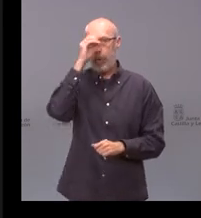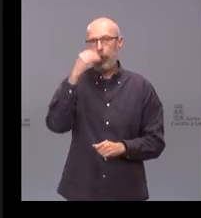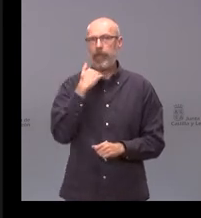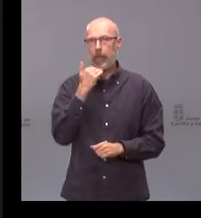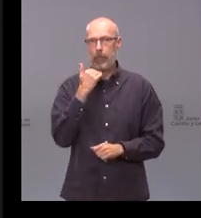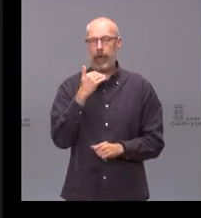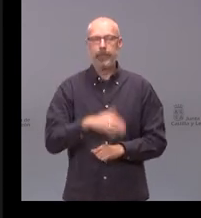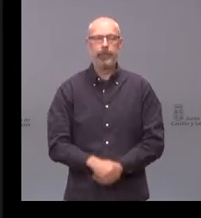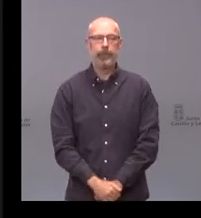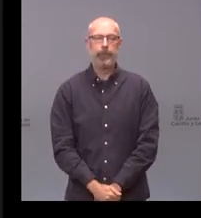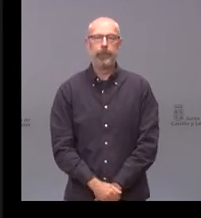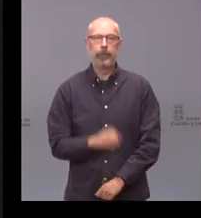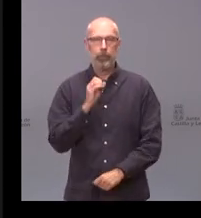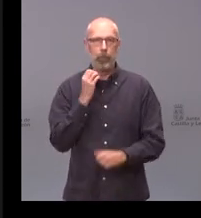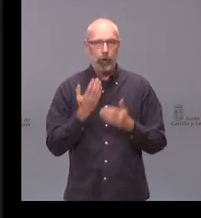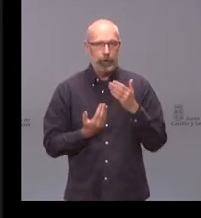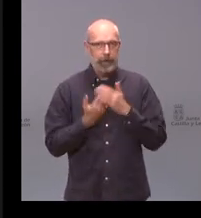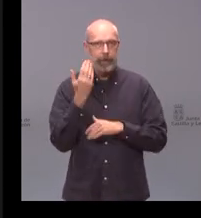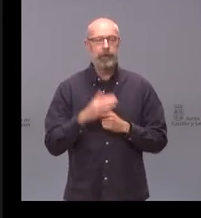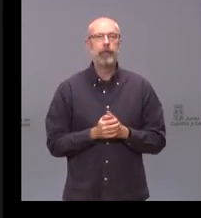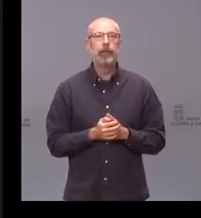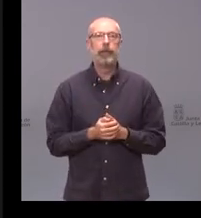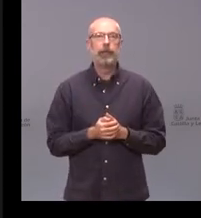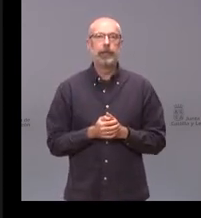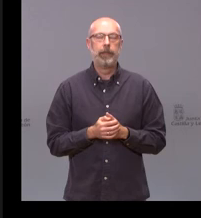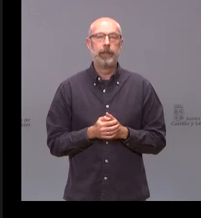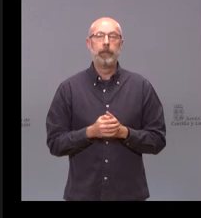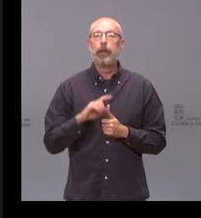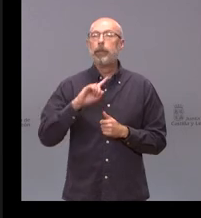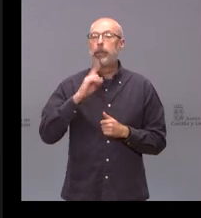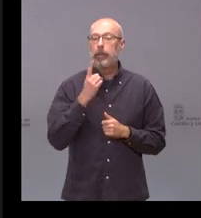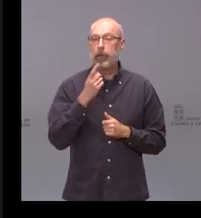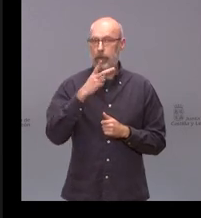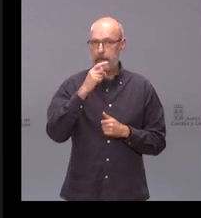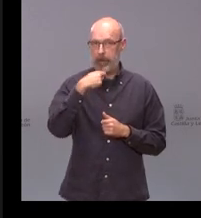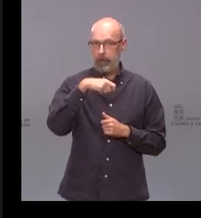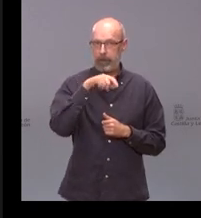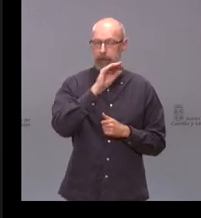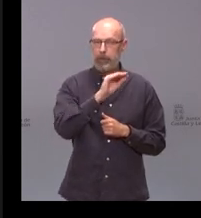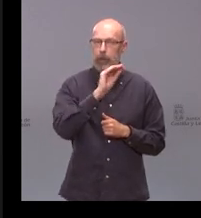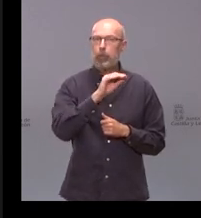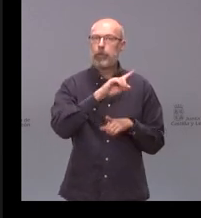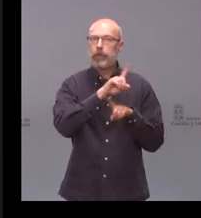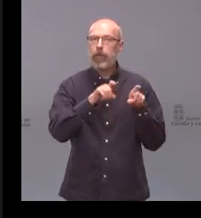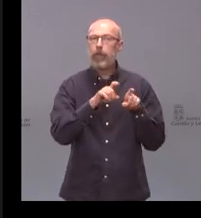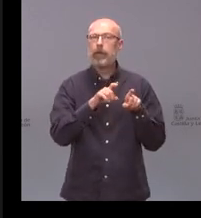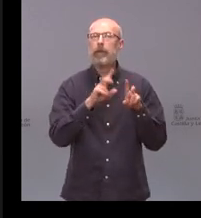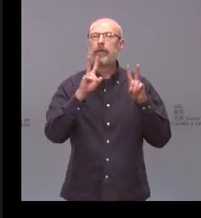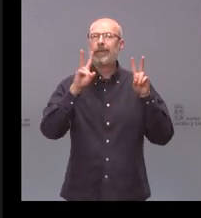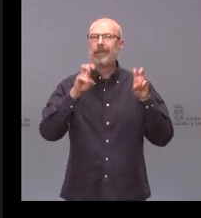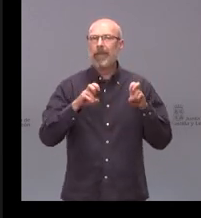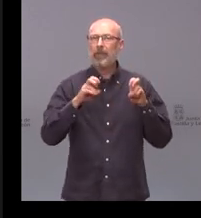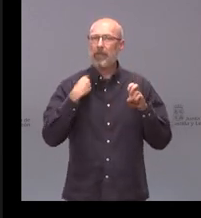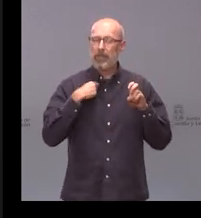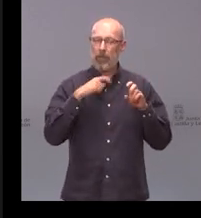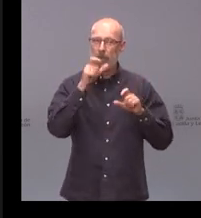Manuel buenos días hola buenos días ¿qué tal? lo primero para el vicepresidente sí que le quería preguntar por el tema de la despoblación